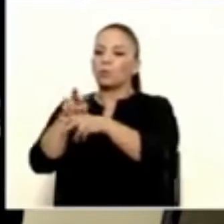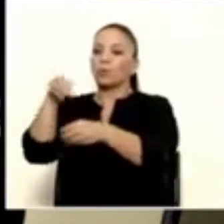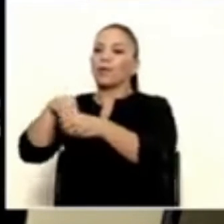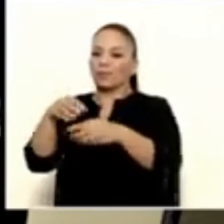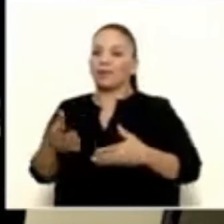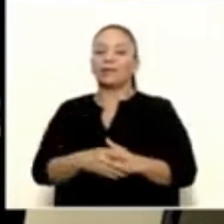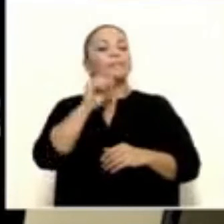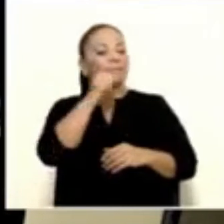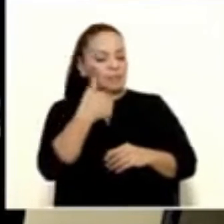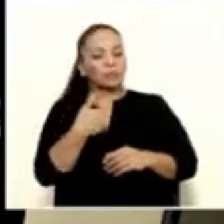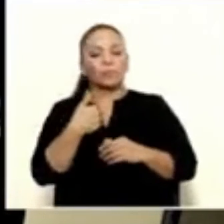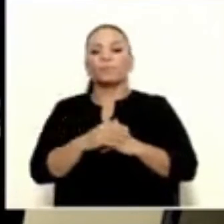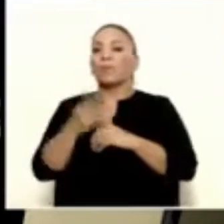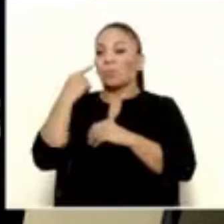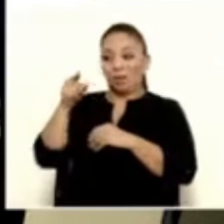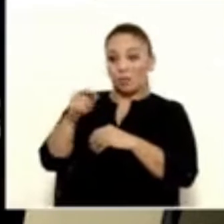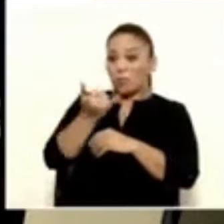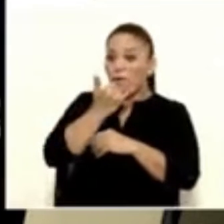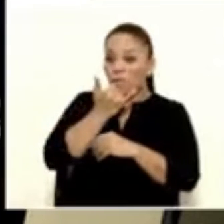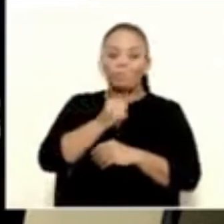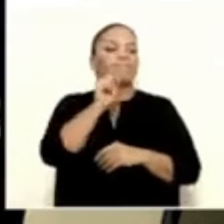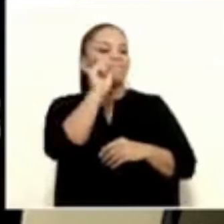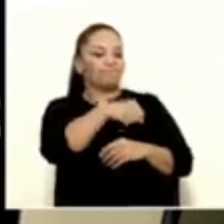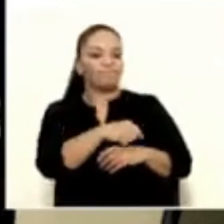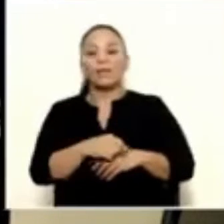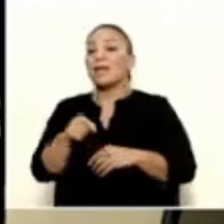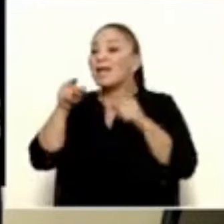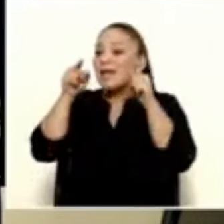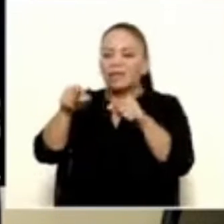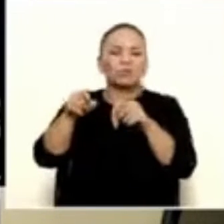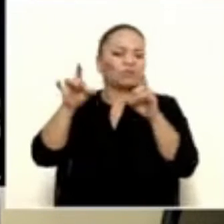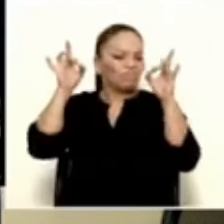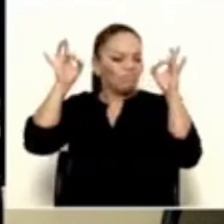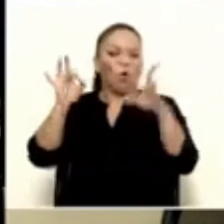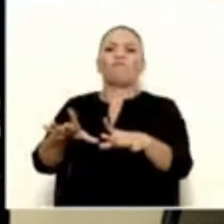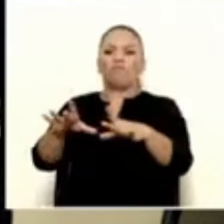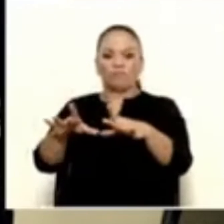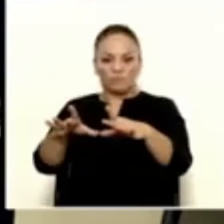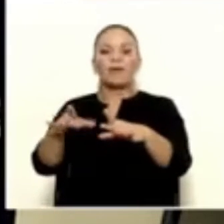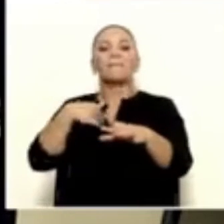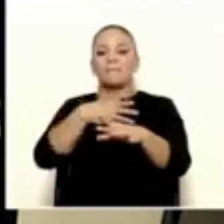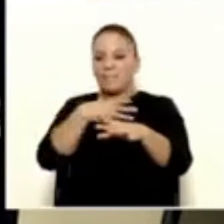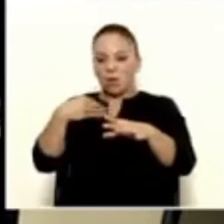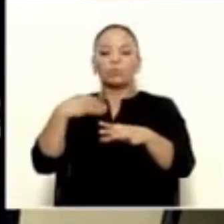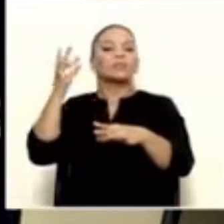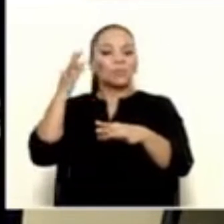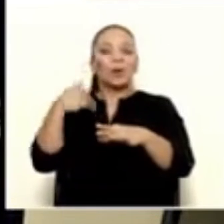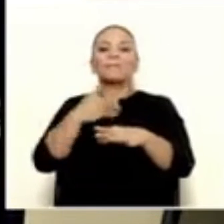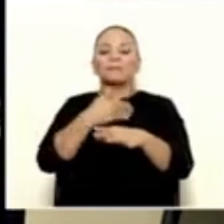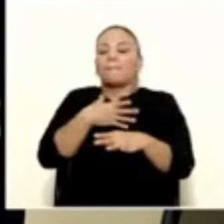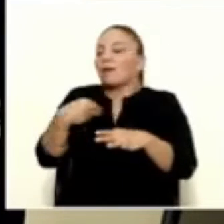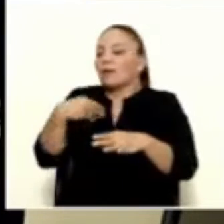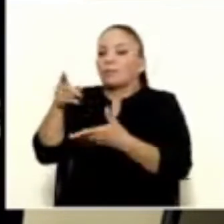eso no es un error, es un horror. Y me gusta, señora ministra, que esté